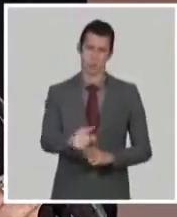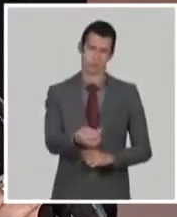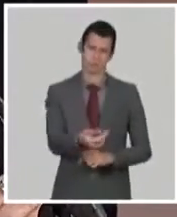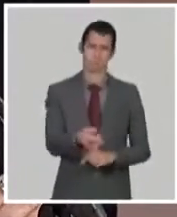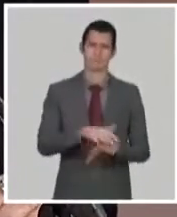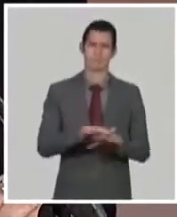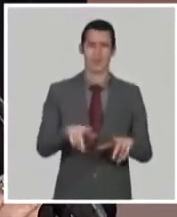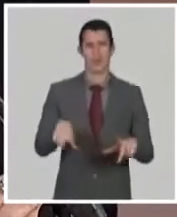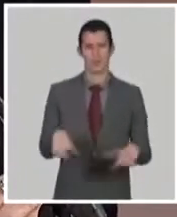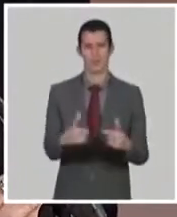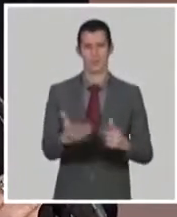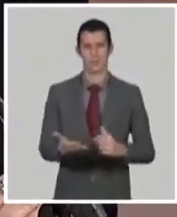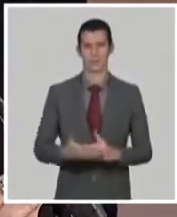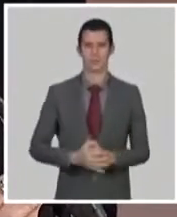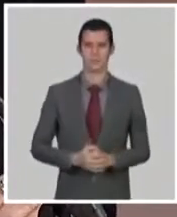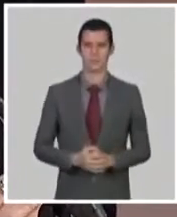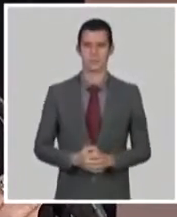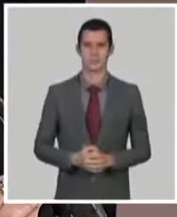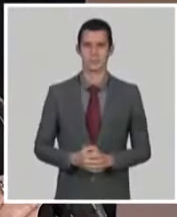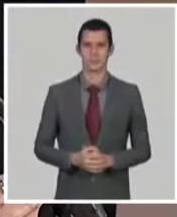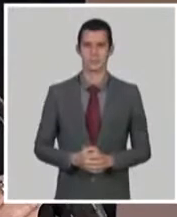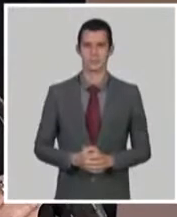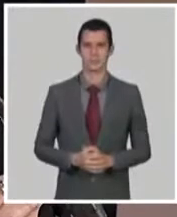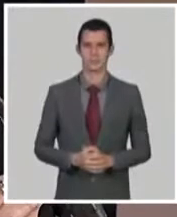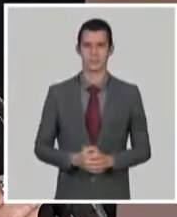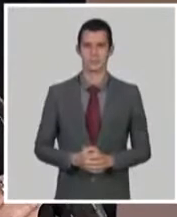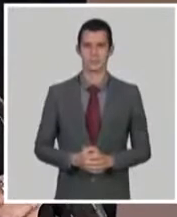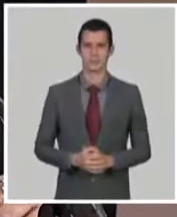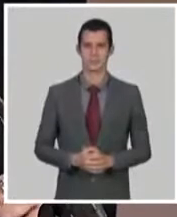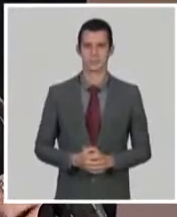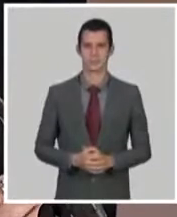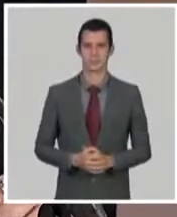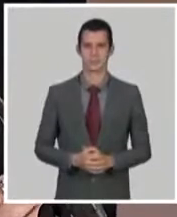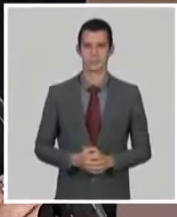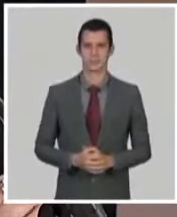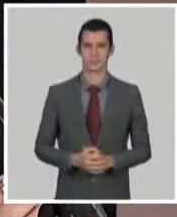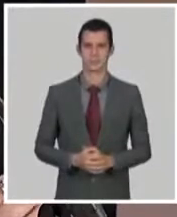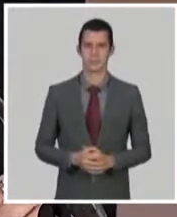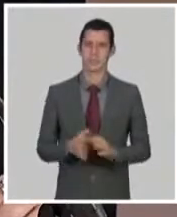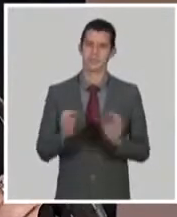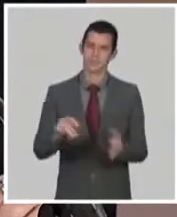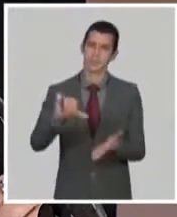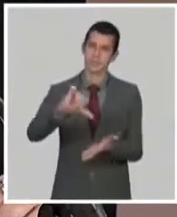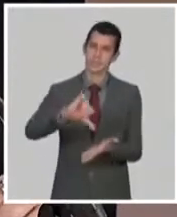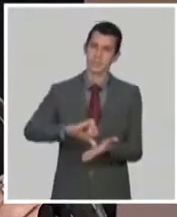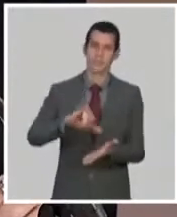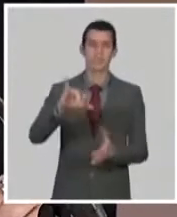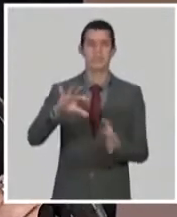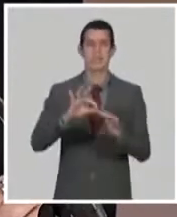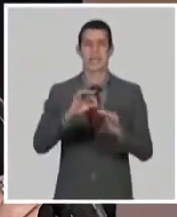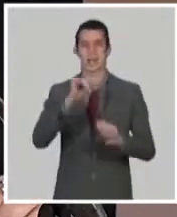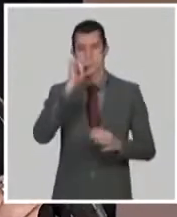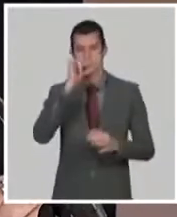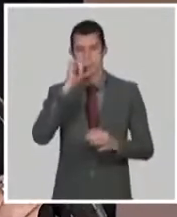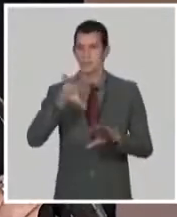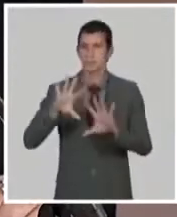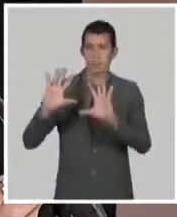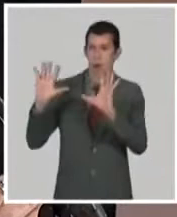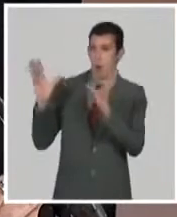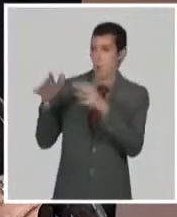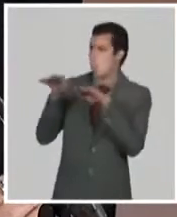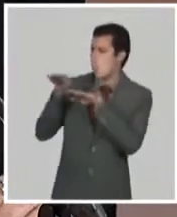puso en función de este problema todos sus productos y moléculas. Otros